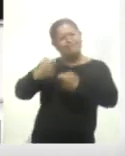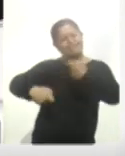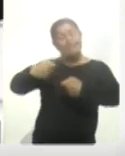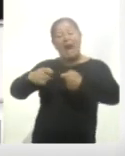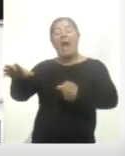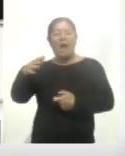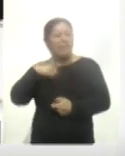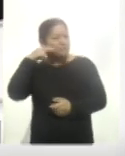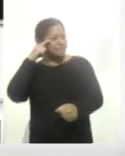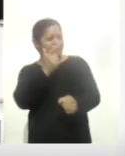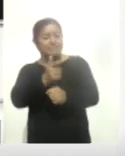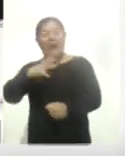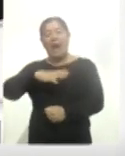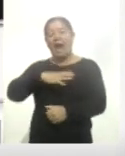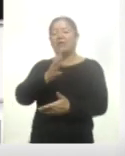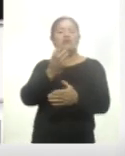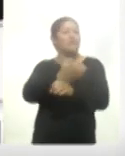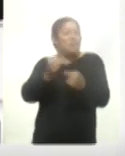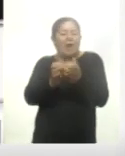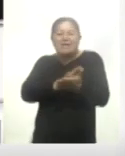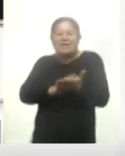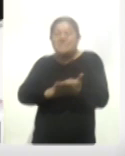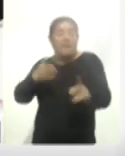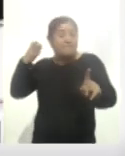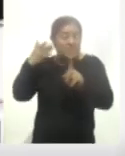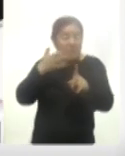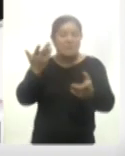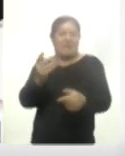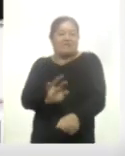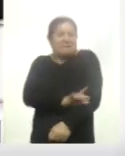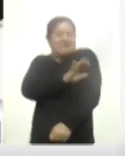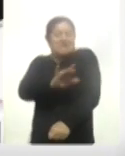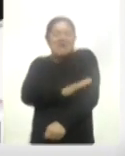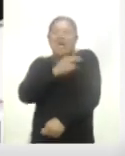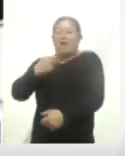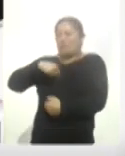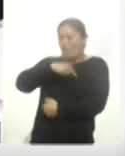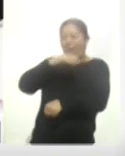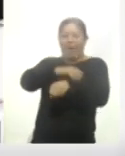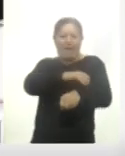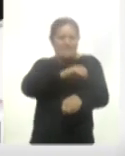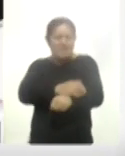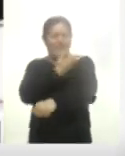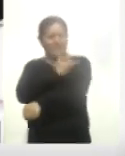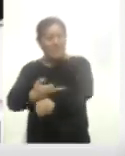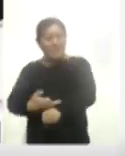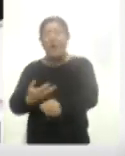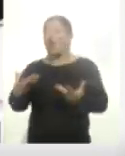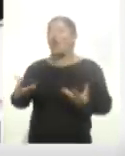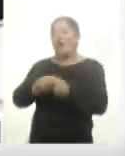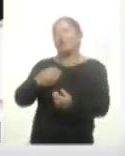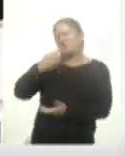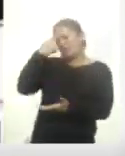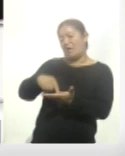cosas muy simples y que tienen que ver con los vínculos emocionales entre nosotros, los amigos, la familia, creo que igual hemos hecho la sociedad desde la